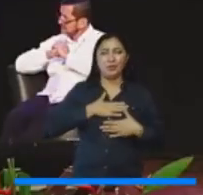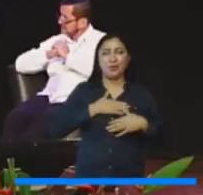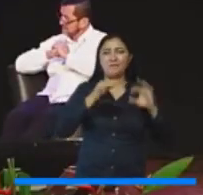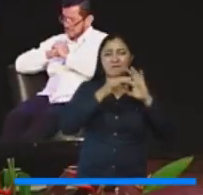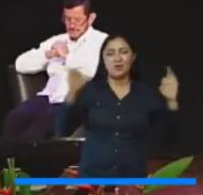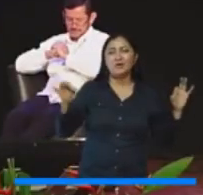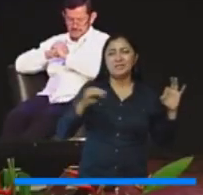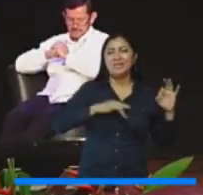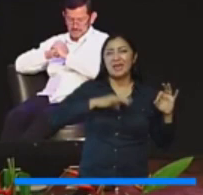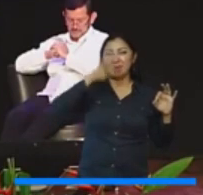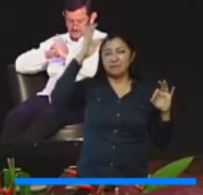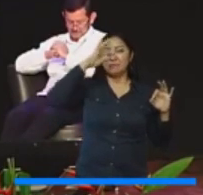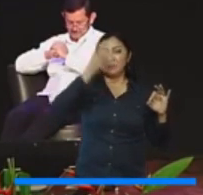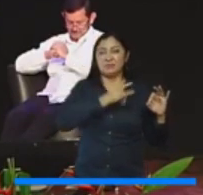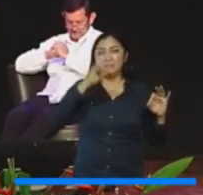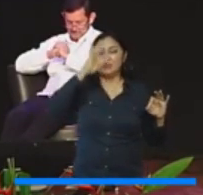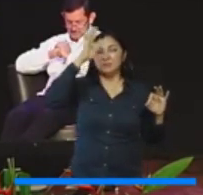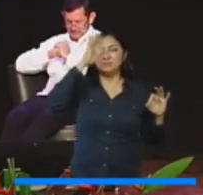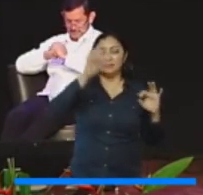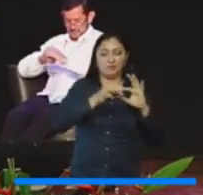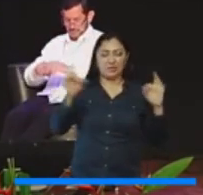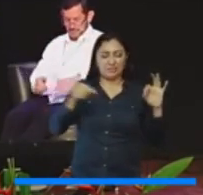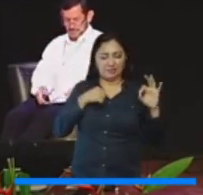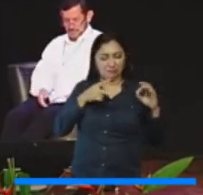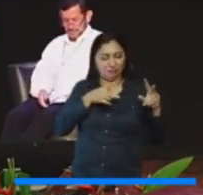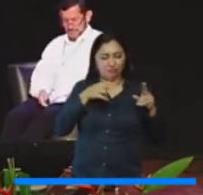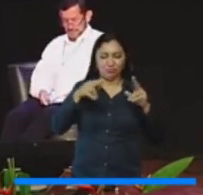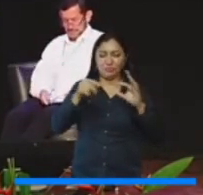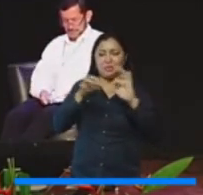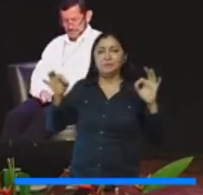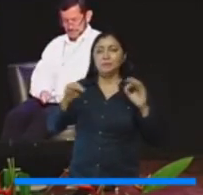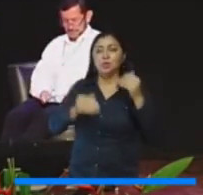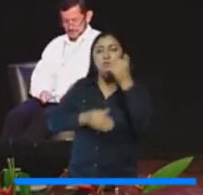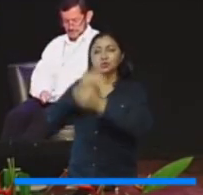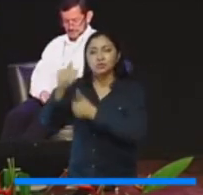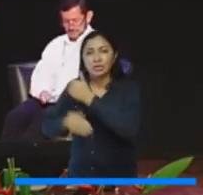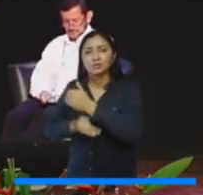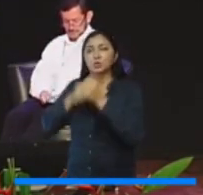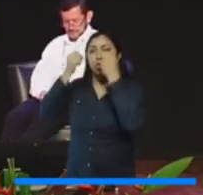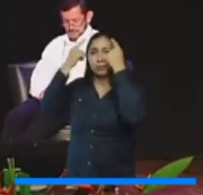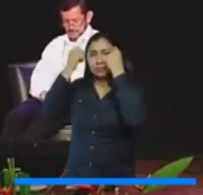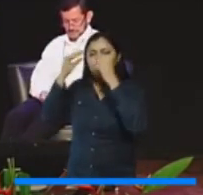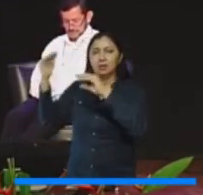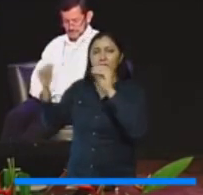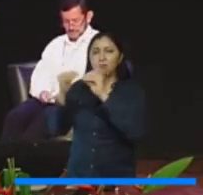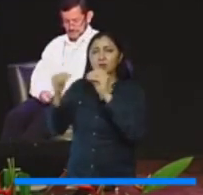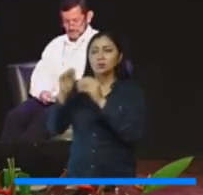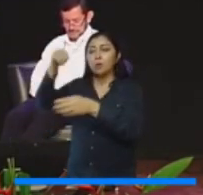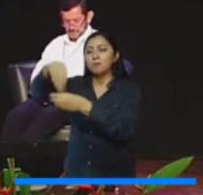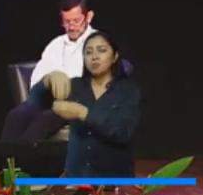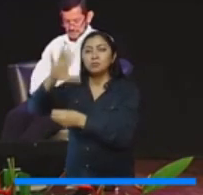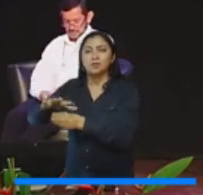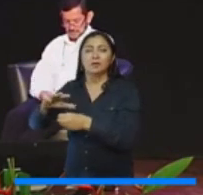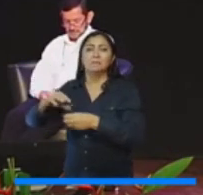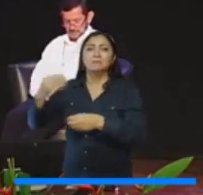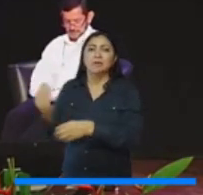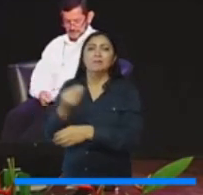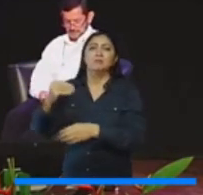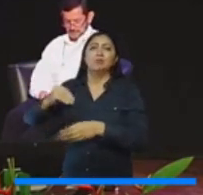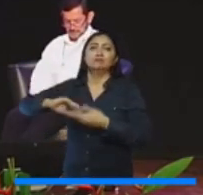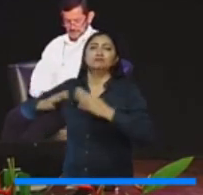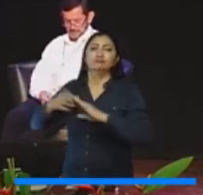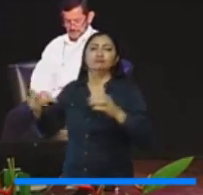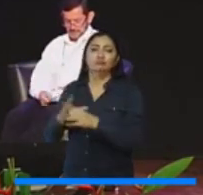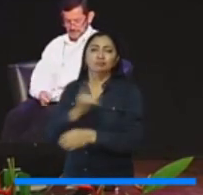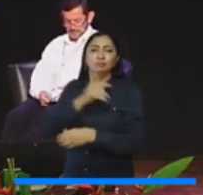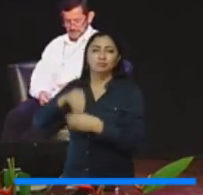los procesos de entendimiento y acuerdo que se puedan construir entre los miembros de una comunidad universitaria. ¿Sí? Y cuando